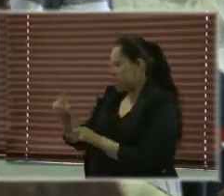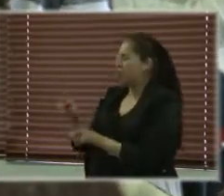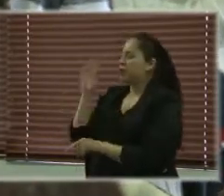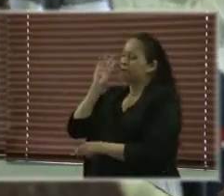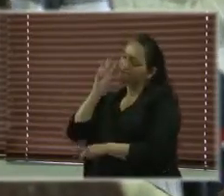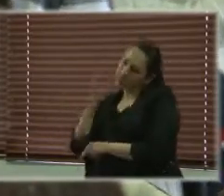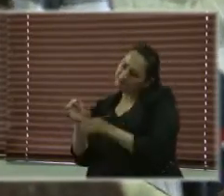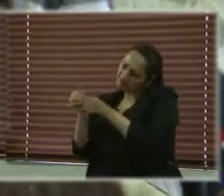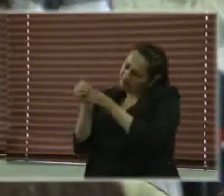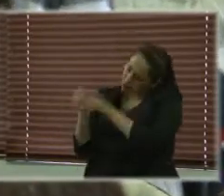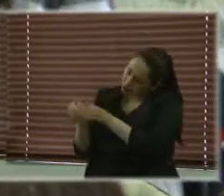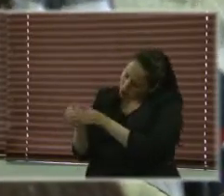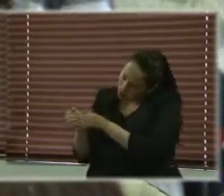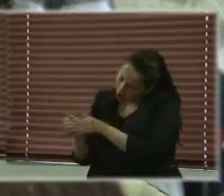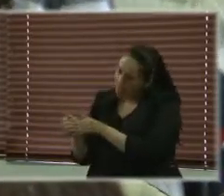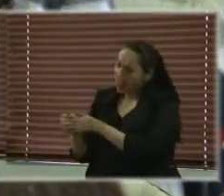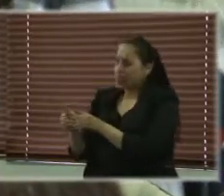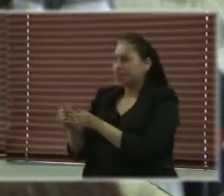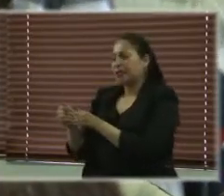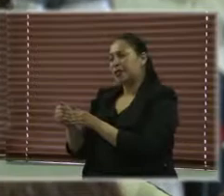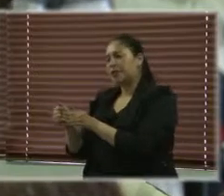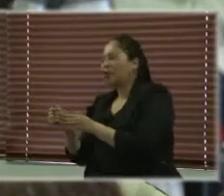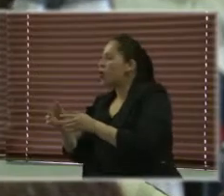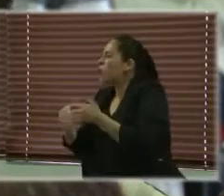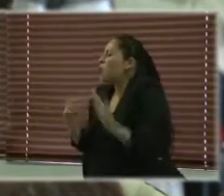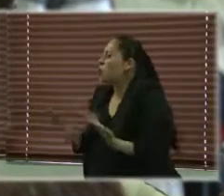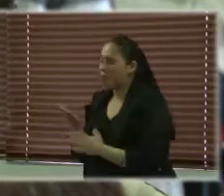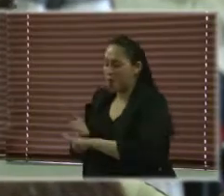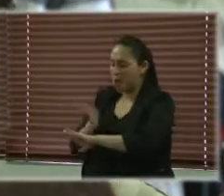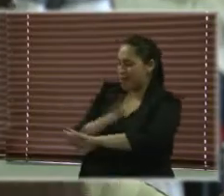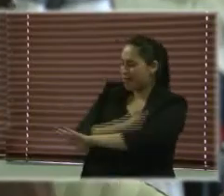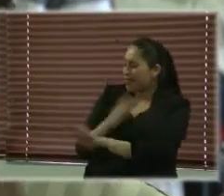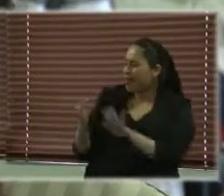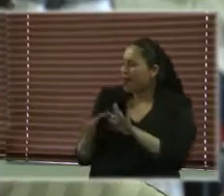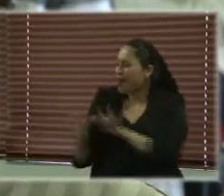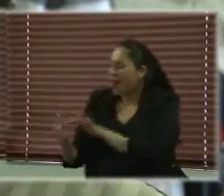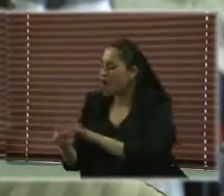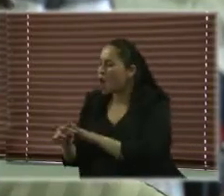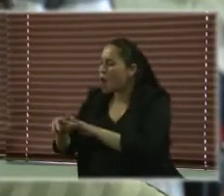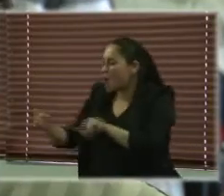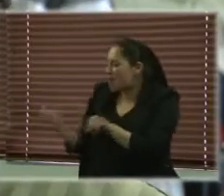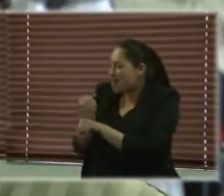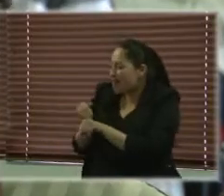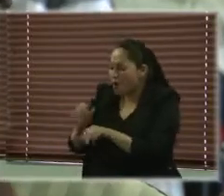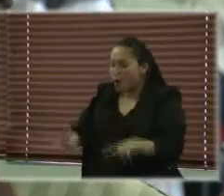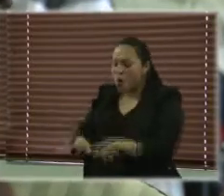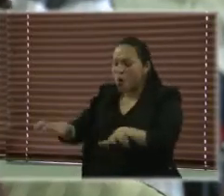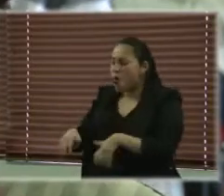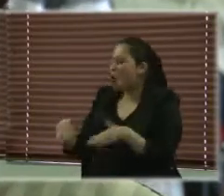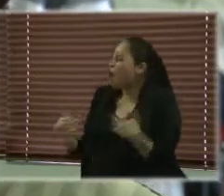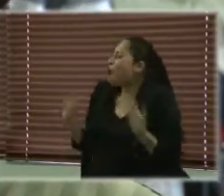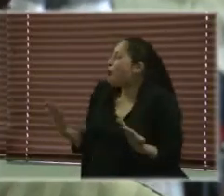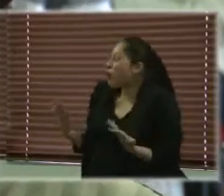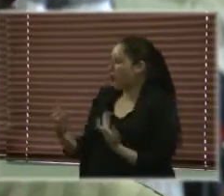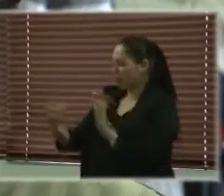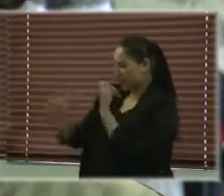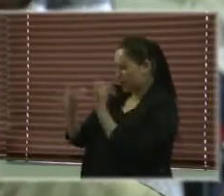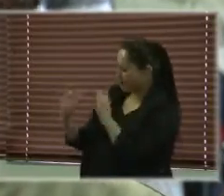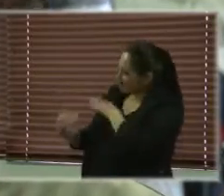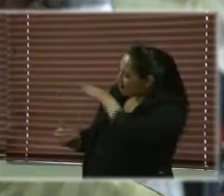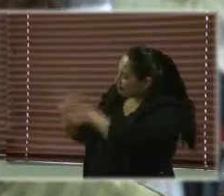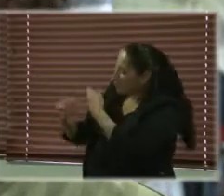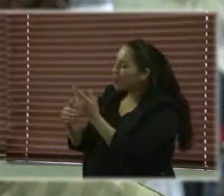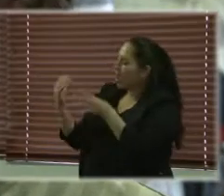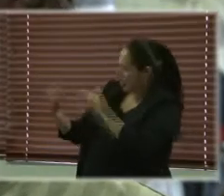o hay contactos previos y se trabaja con los actores para implementar la metodología? ¿Cómo funciona,